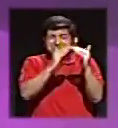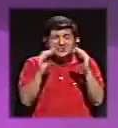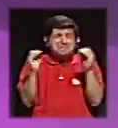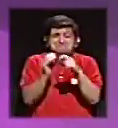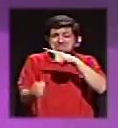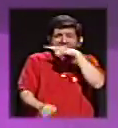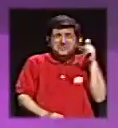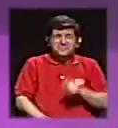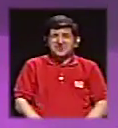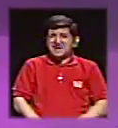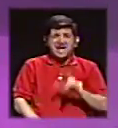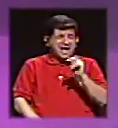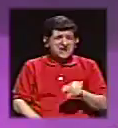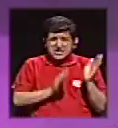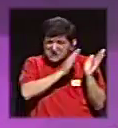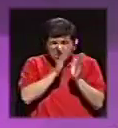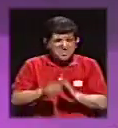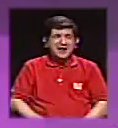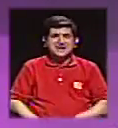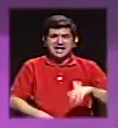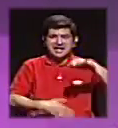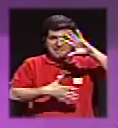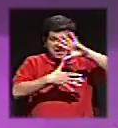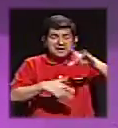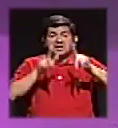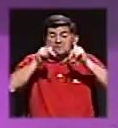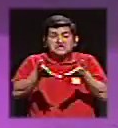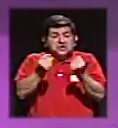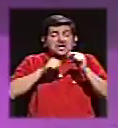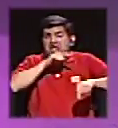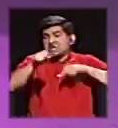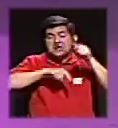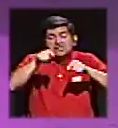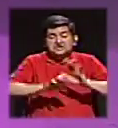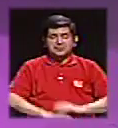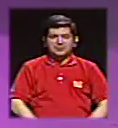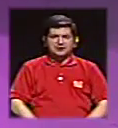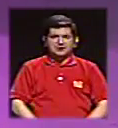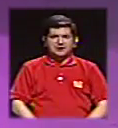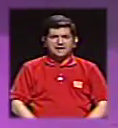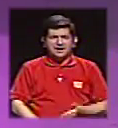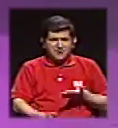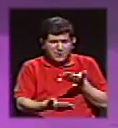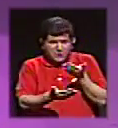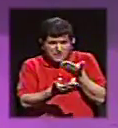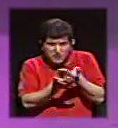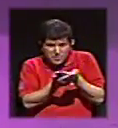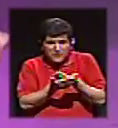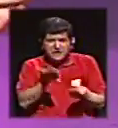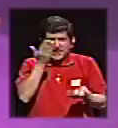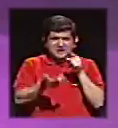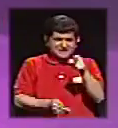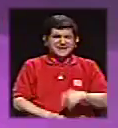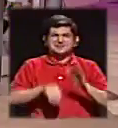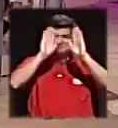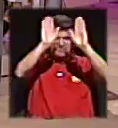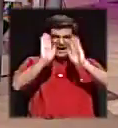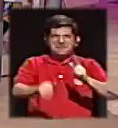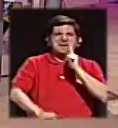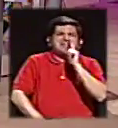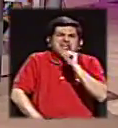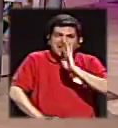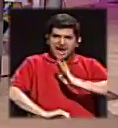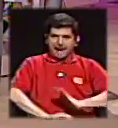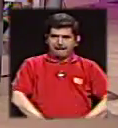más feas y más desorganizadas de América y que me critique el que quiera, pero así es. ¿Quién le habrá propuesto para maravillote? O sea,